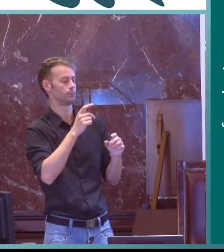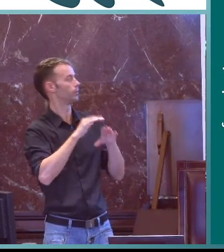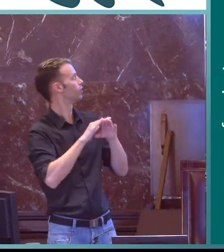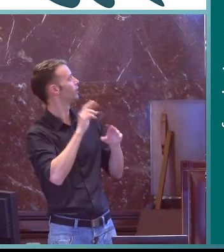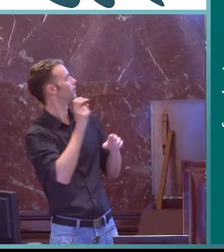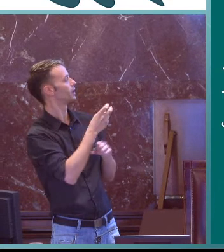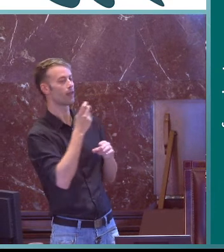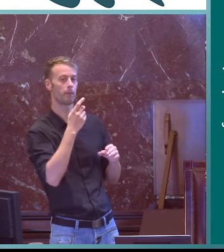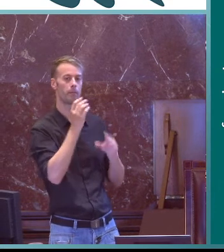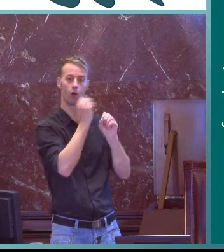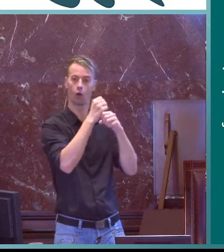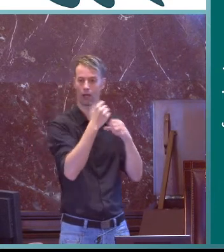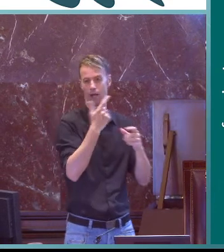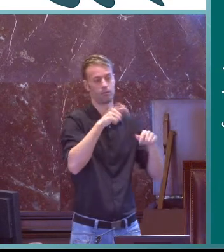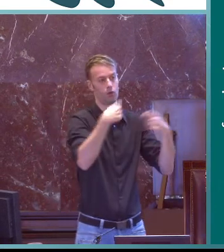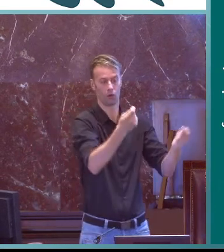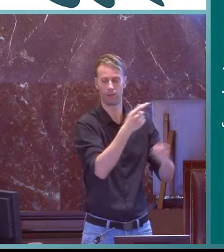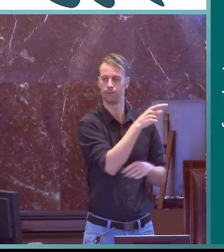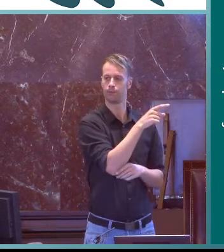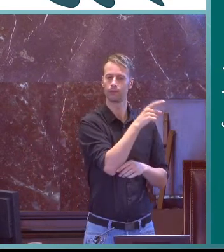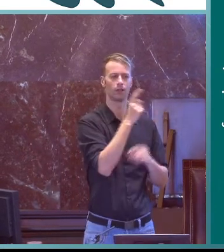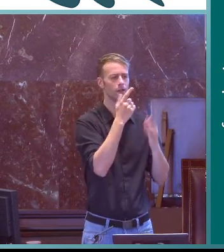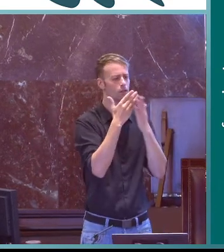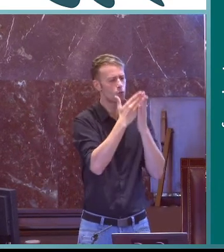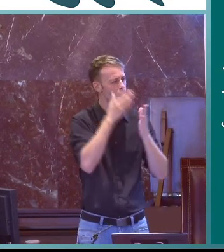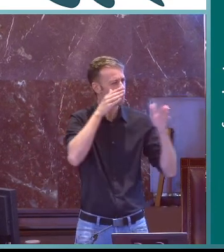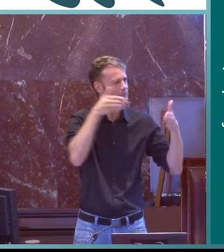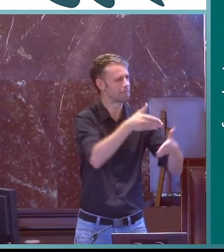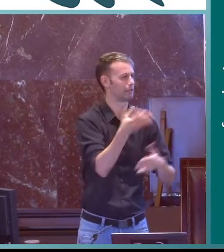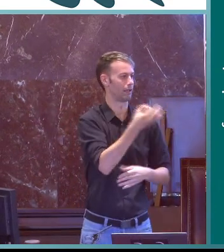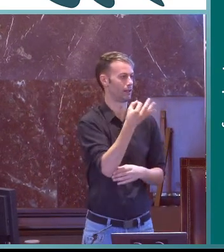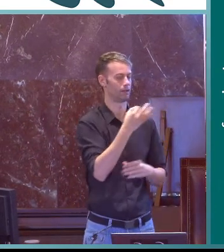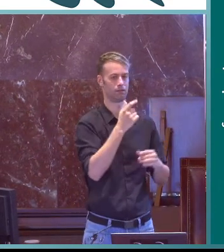diversidad lingüística diversidad diversidad biológica mejor dicho